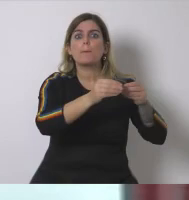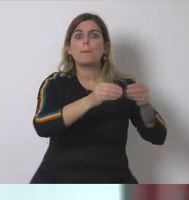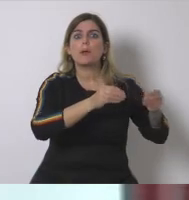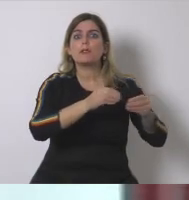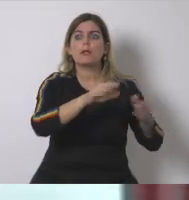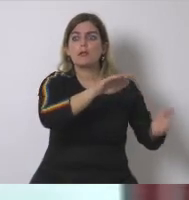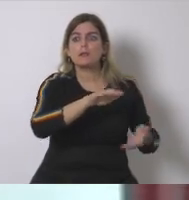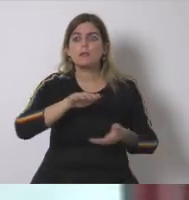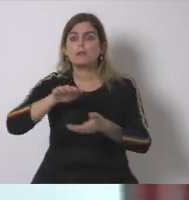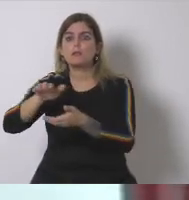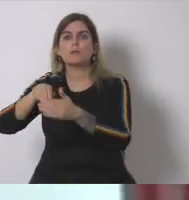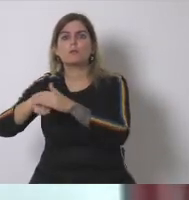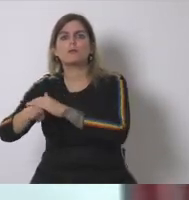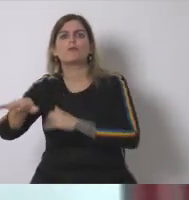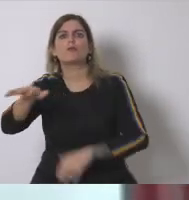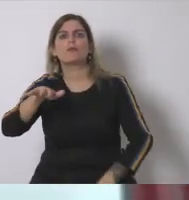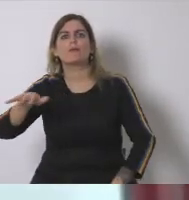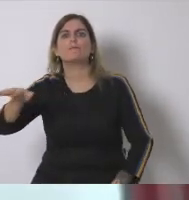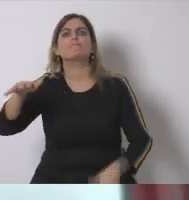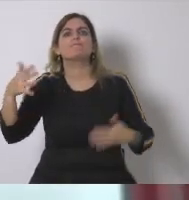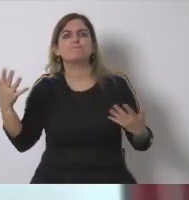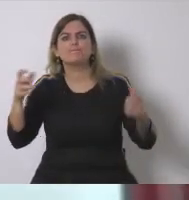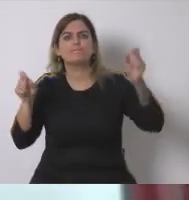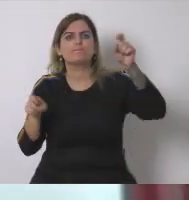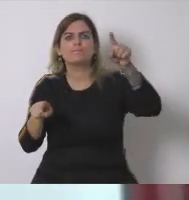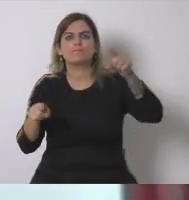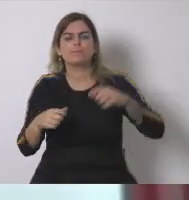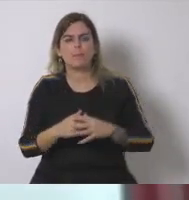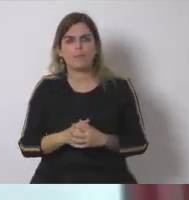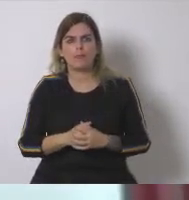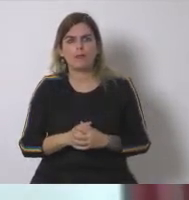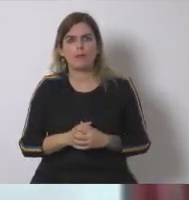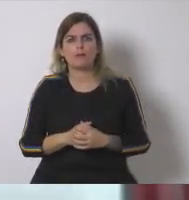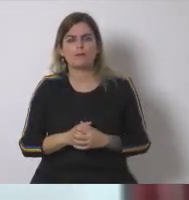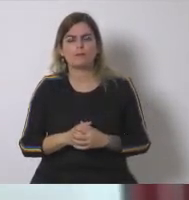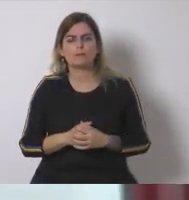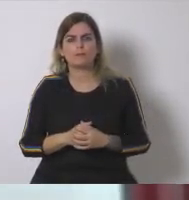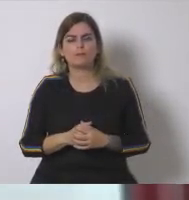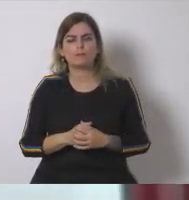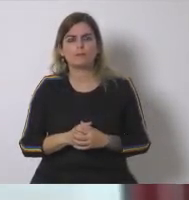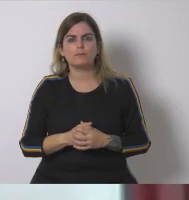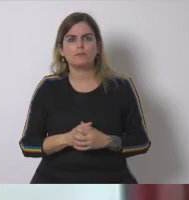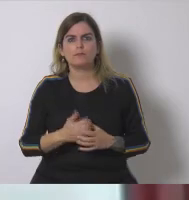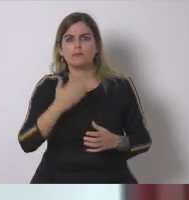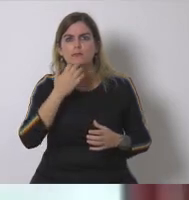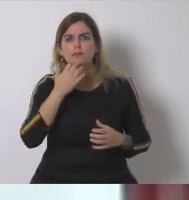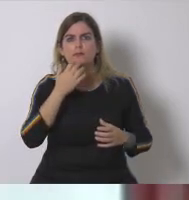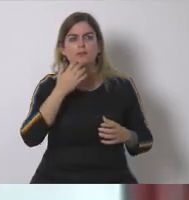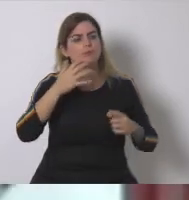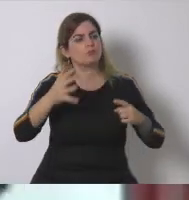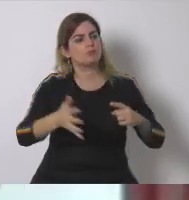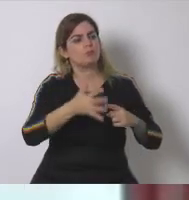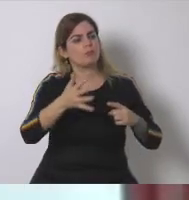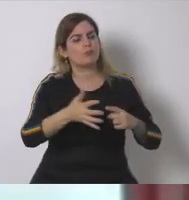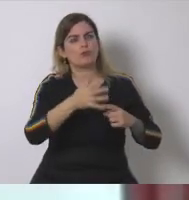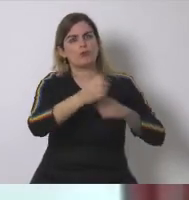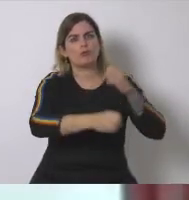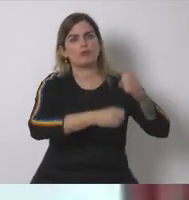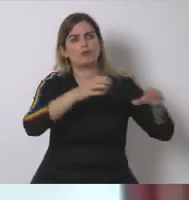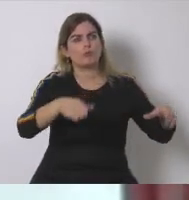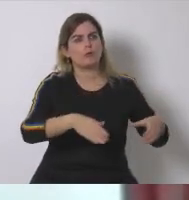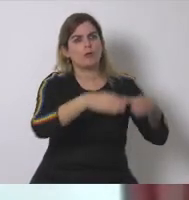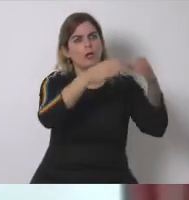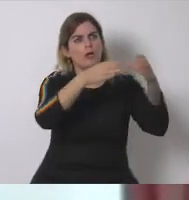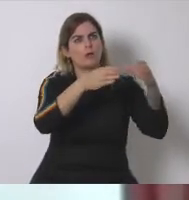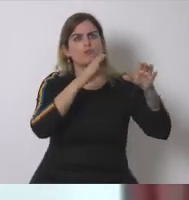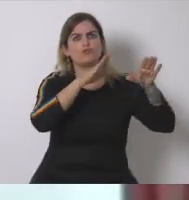hará cargo de todos los materiales de las nucleares cuando se cierren las plantas cuando pensamos en la